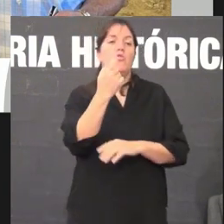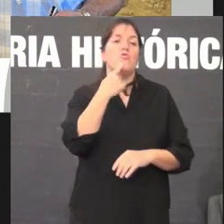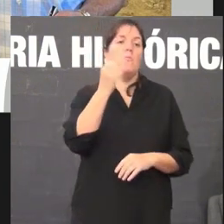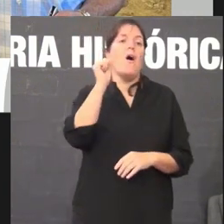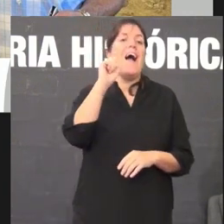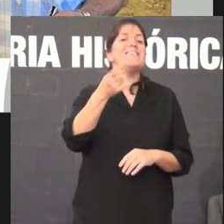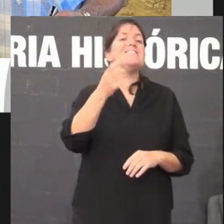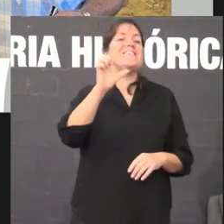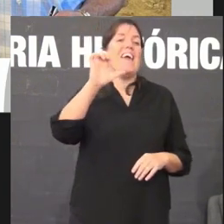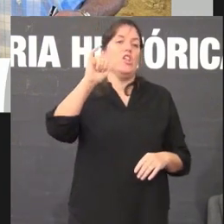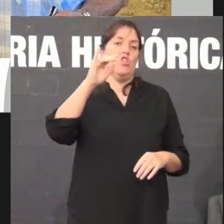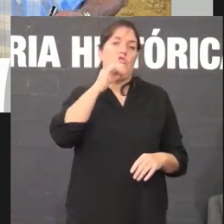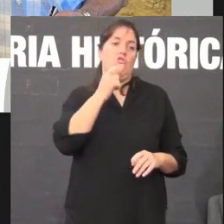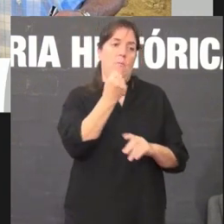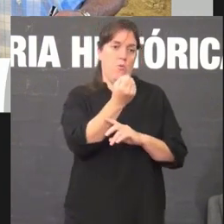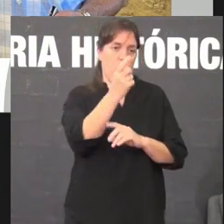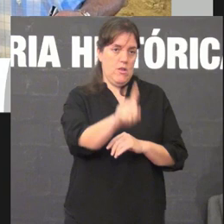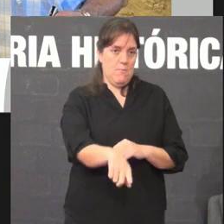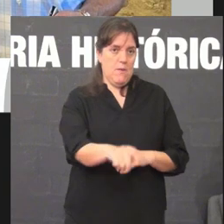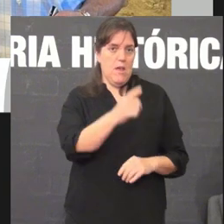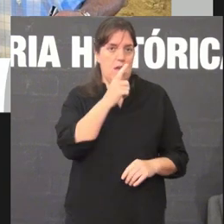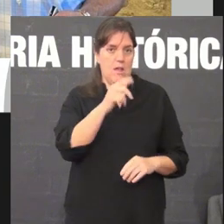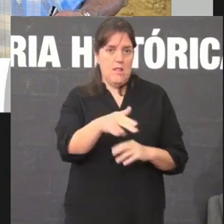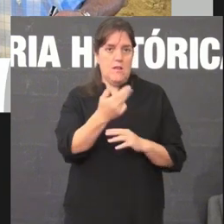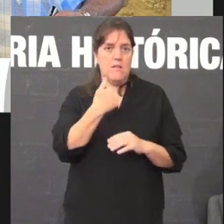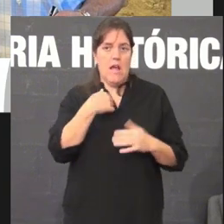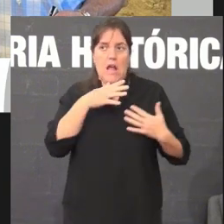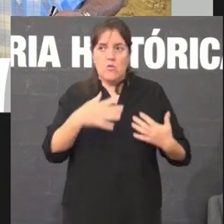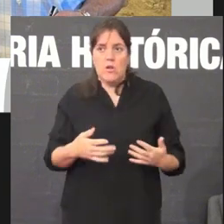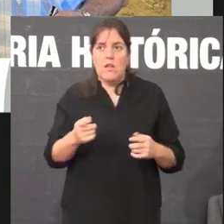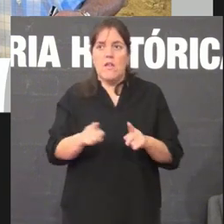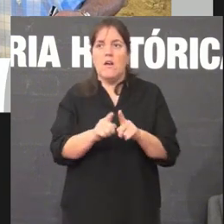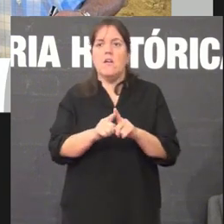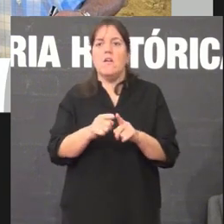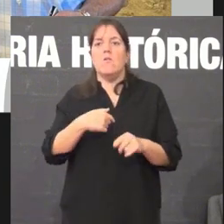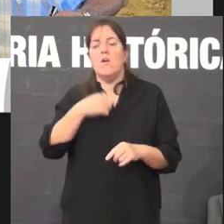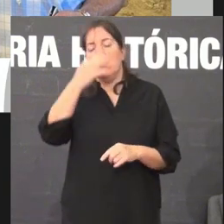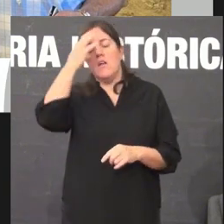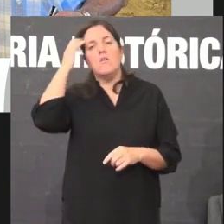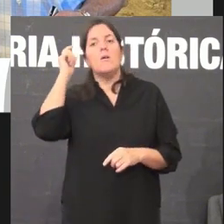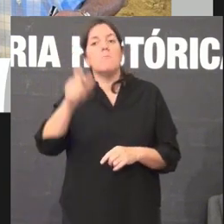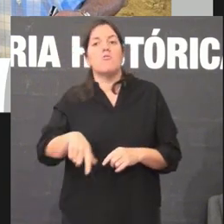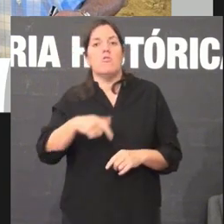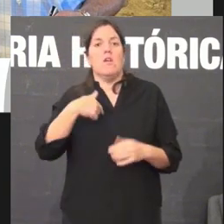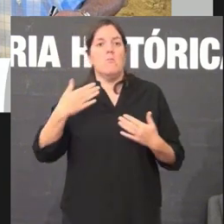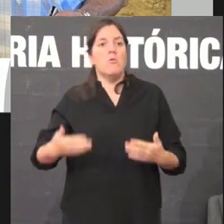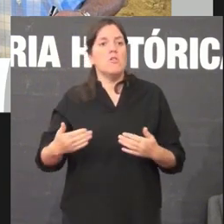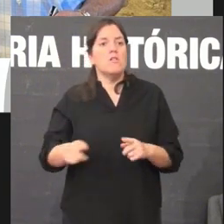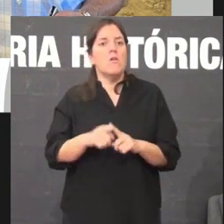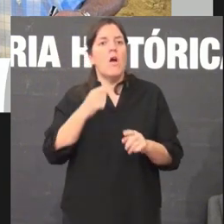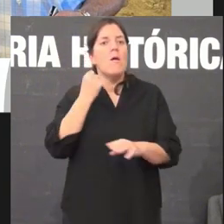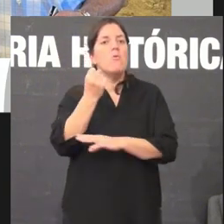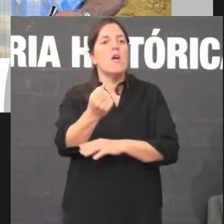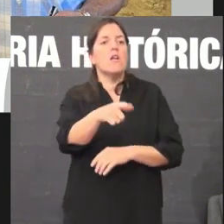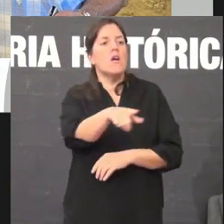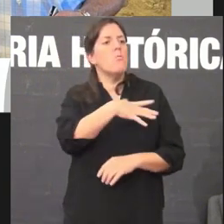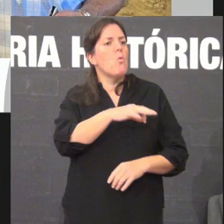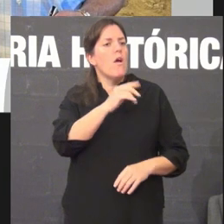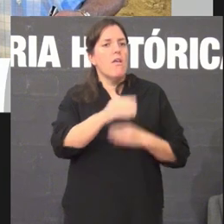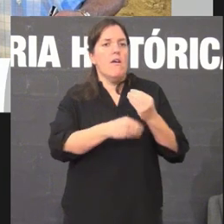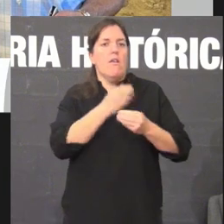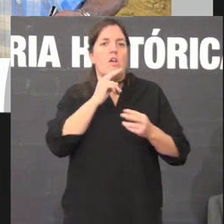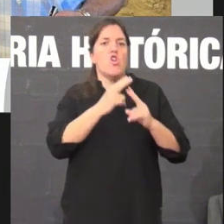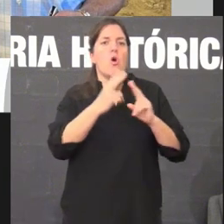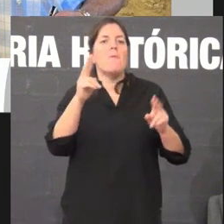o académico Xuxo Luís Axeitos o académico na actualidade mas que foi unha figura fundamental en tentar apoiar que podías escribir Rianxo